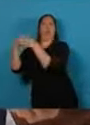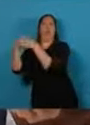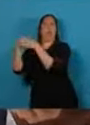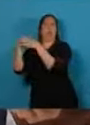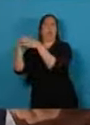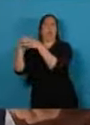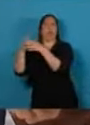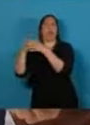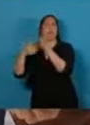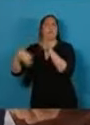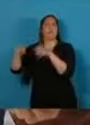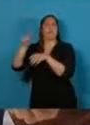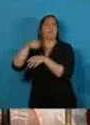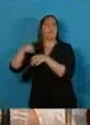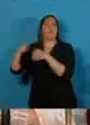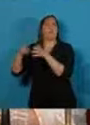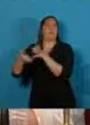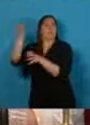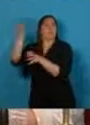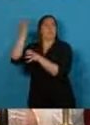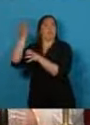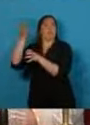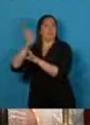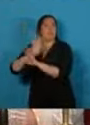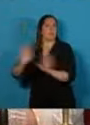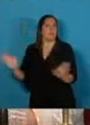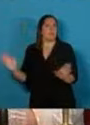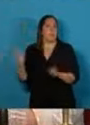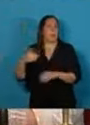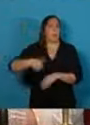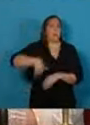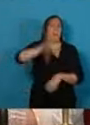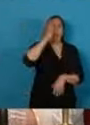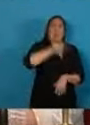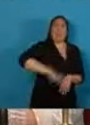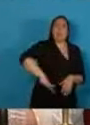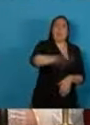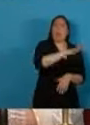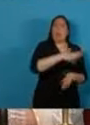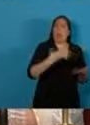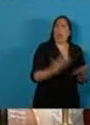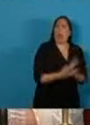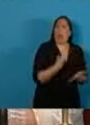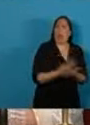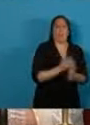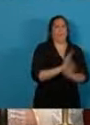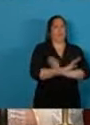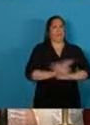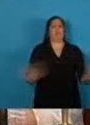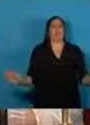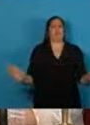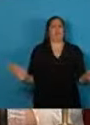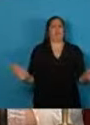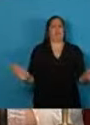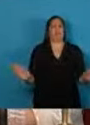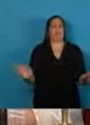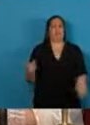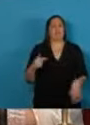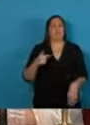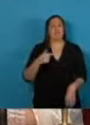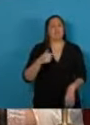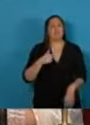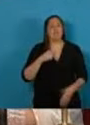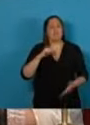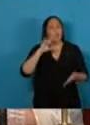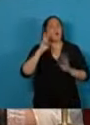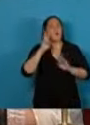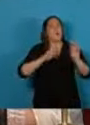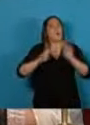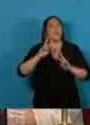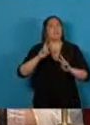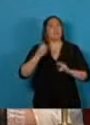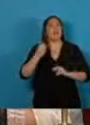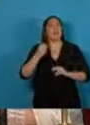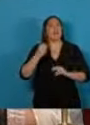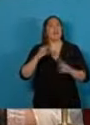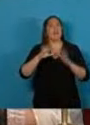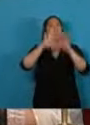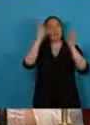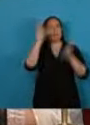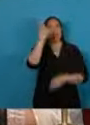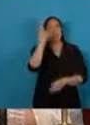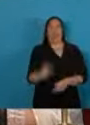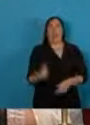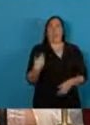mayorías quisiera que dejemos como huella haber reconstruido la casa común con un gran proyecto nacional